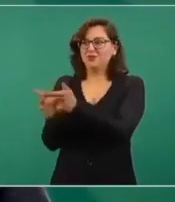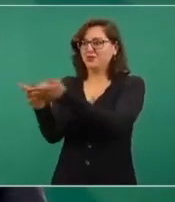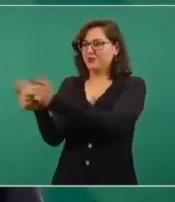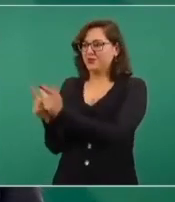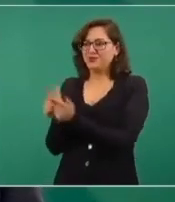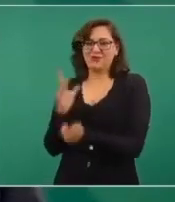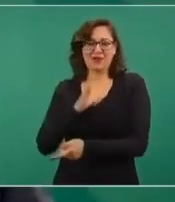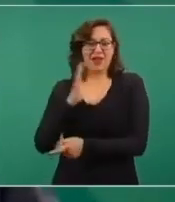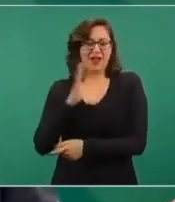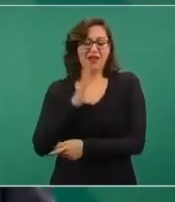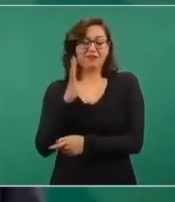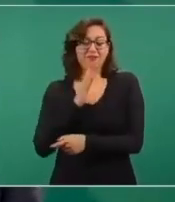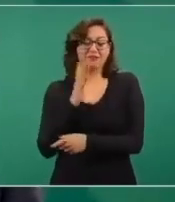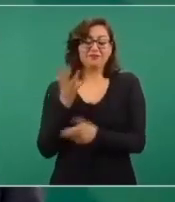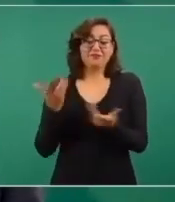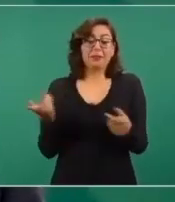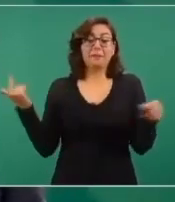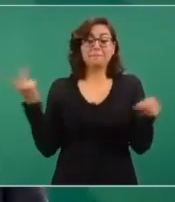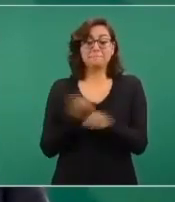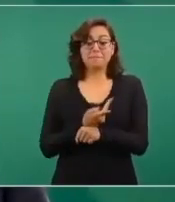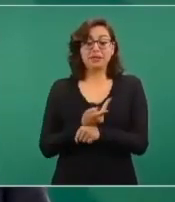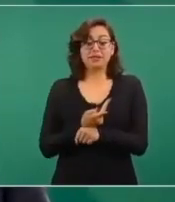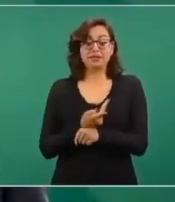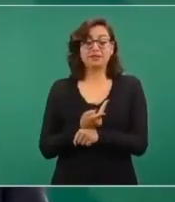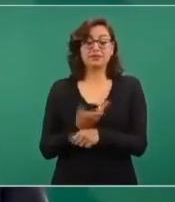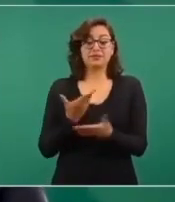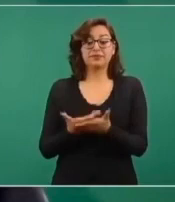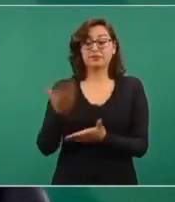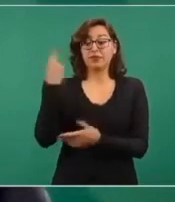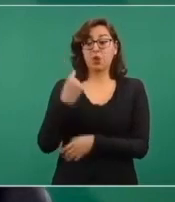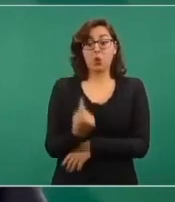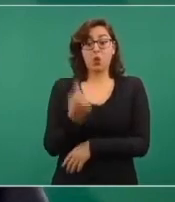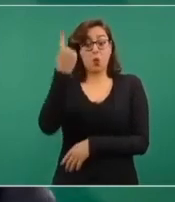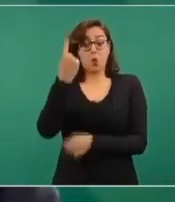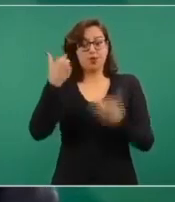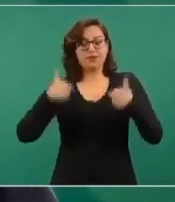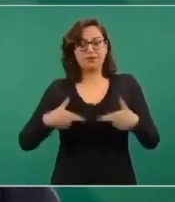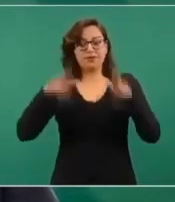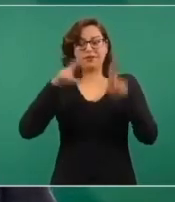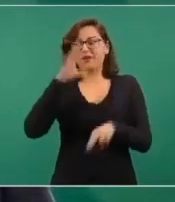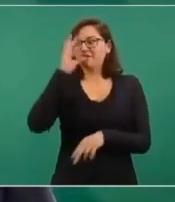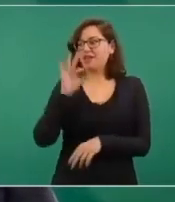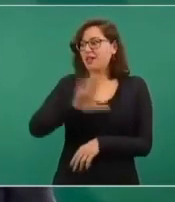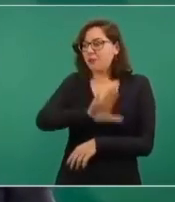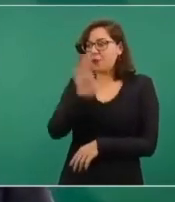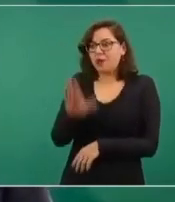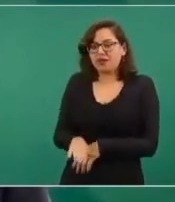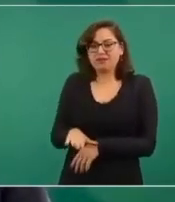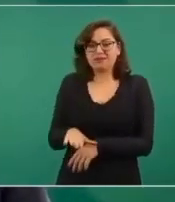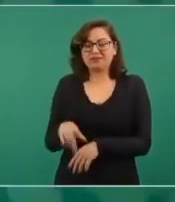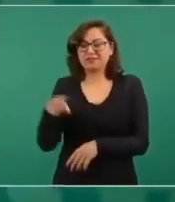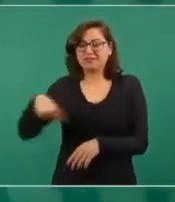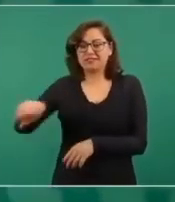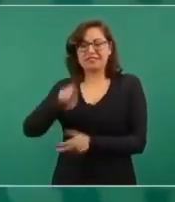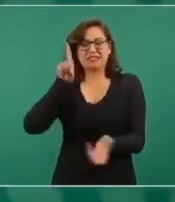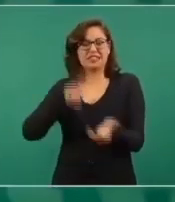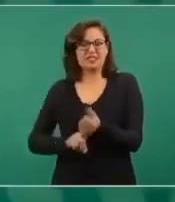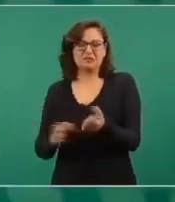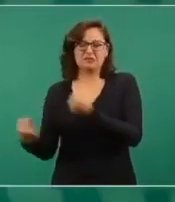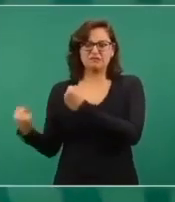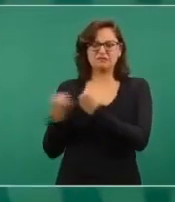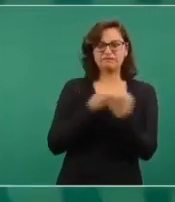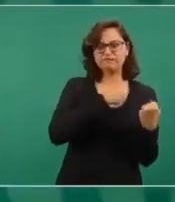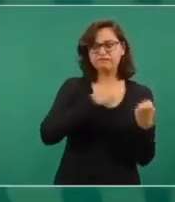tras la muerte, la pérdida, lamentablemente, de representantes de la comunidad y eso abrió un conflicto interno entre las